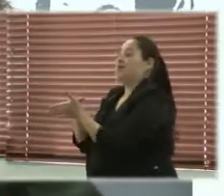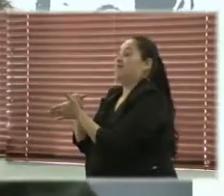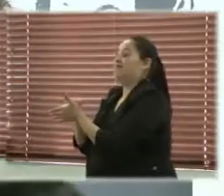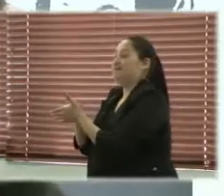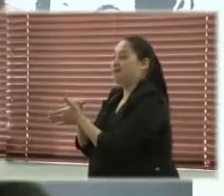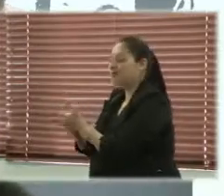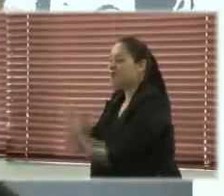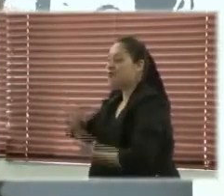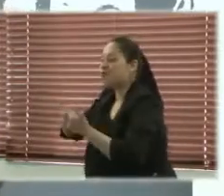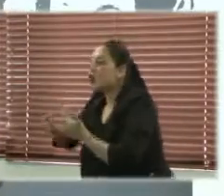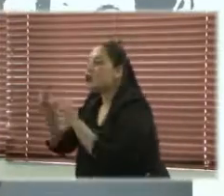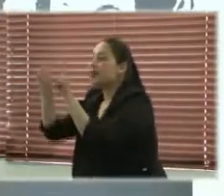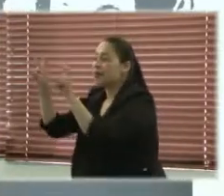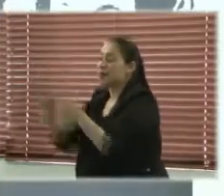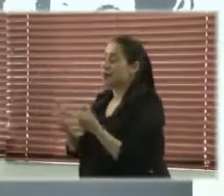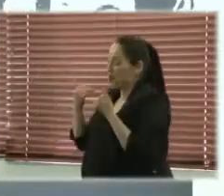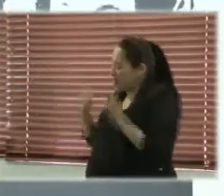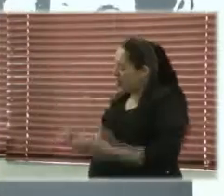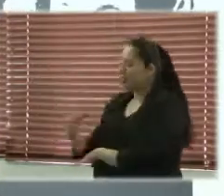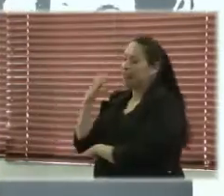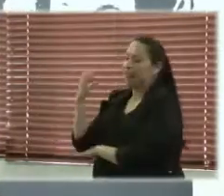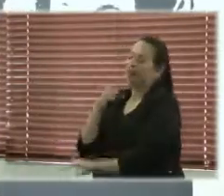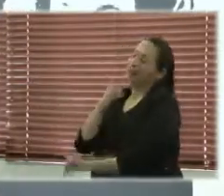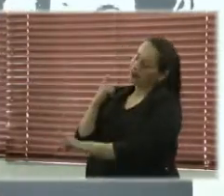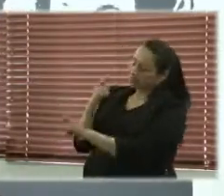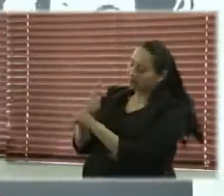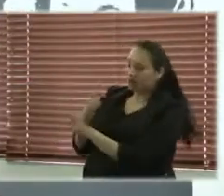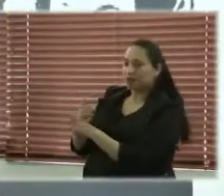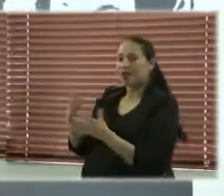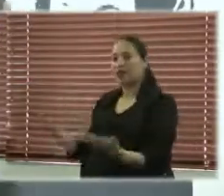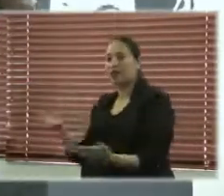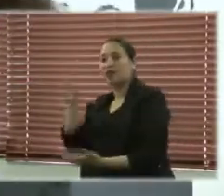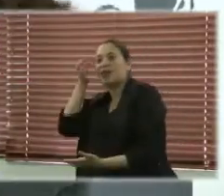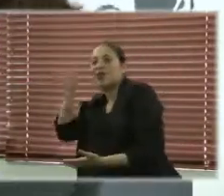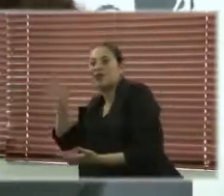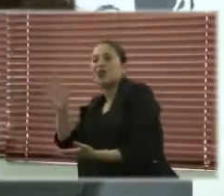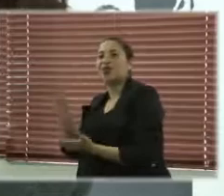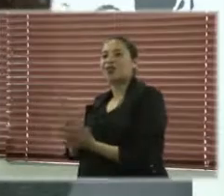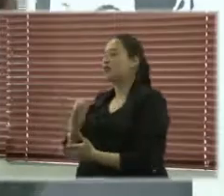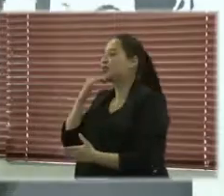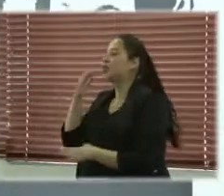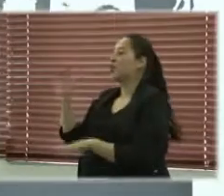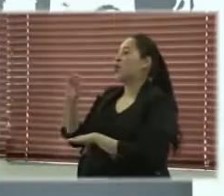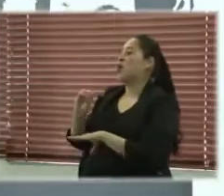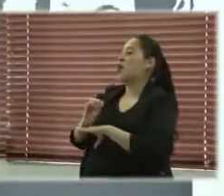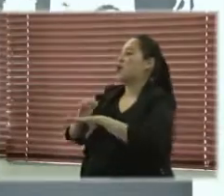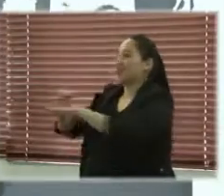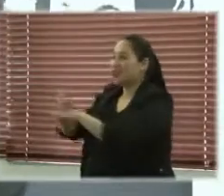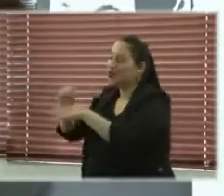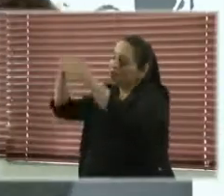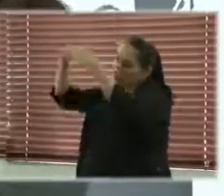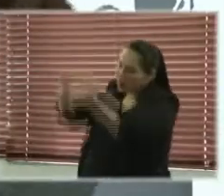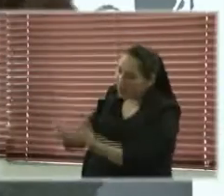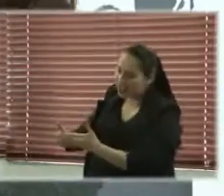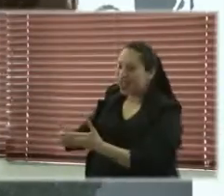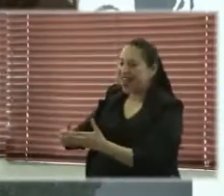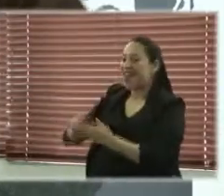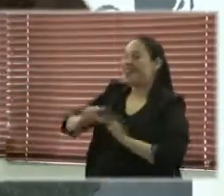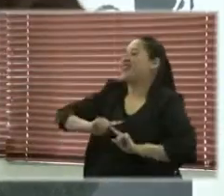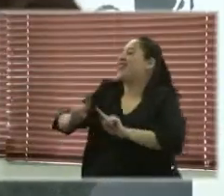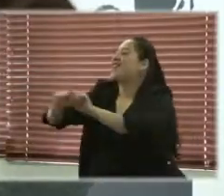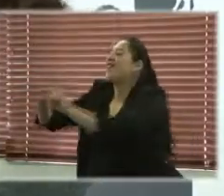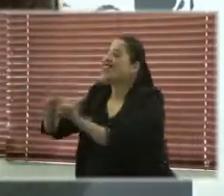tema pero ha sido muy difícil. De pronto porque las organizaciones con discapacidad sí tienen otros asuntos que